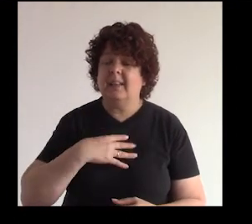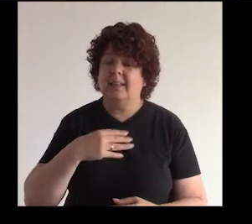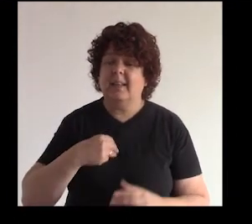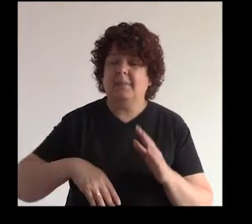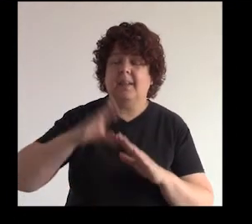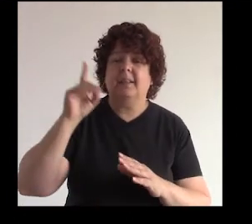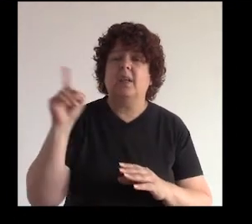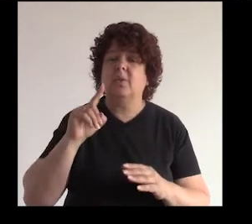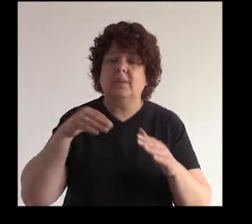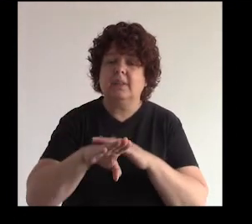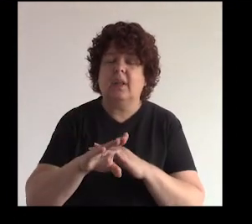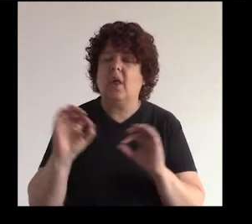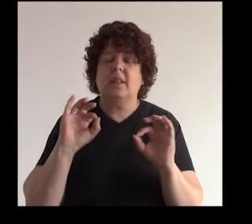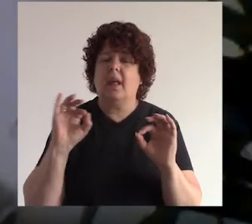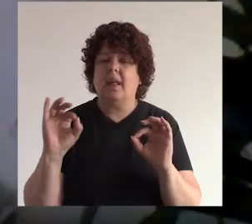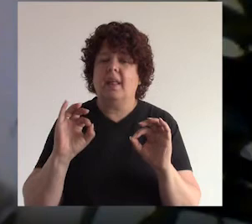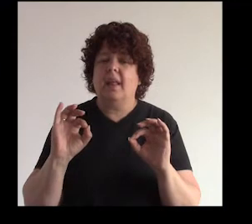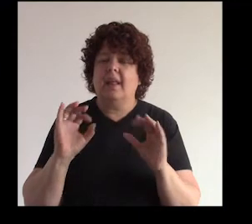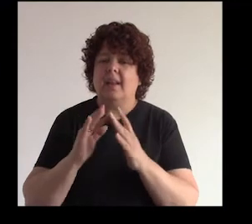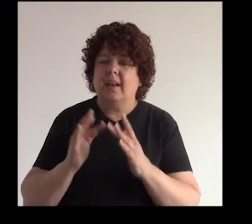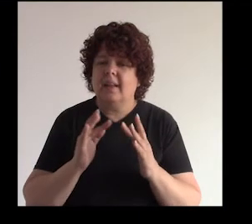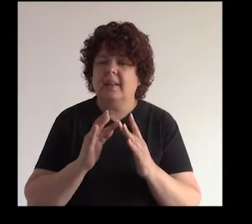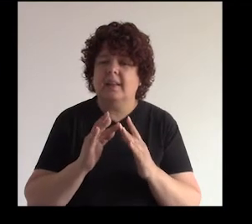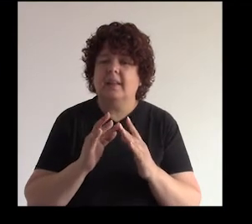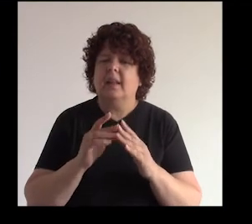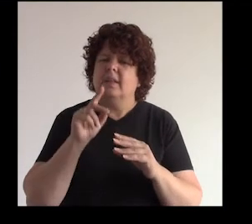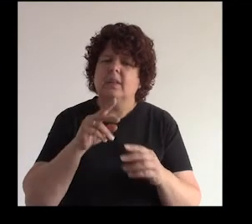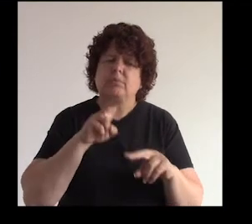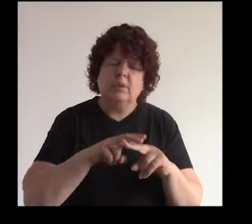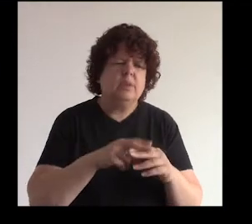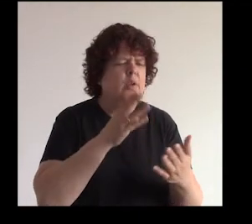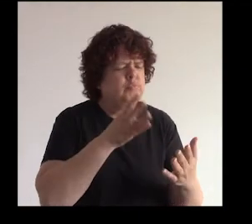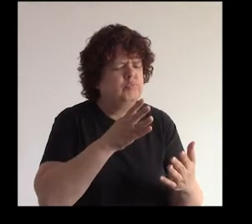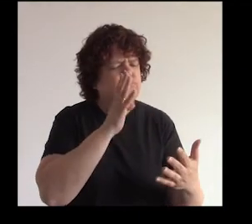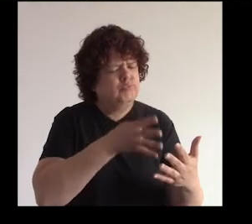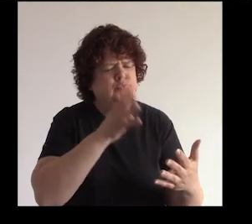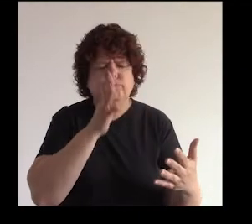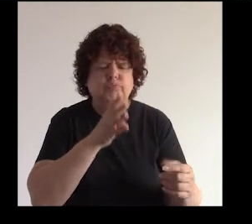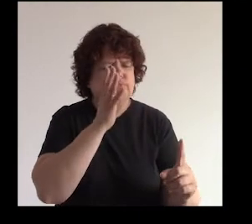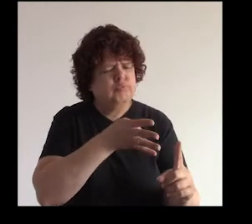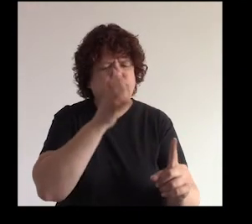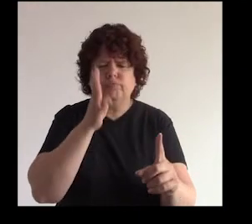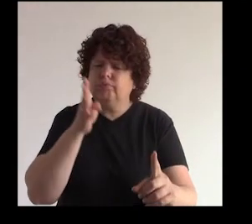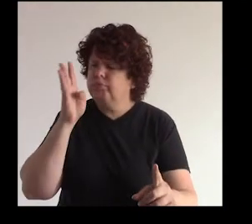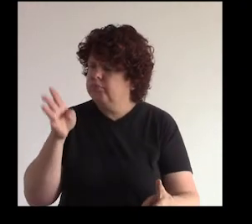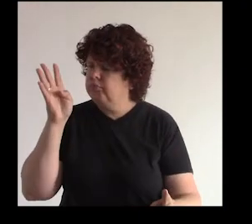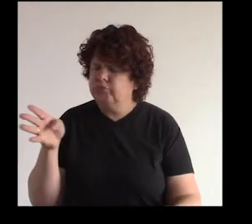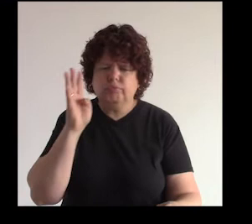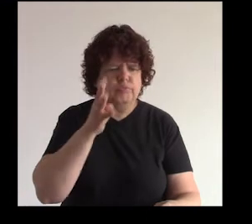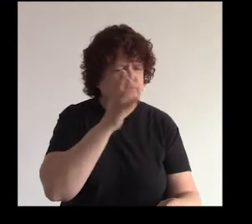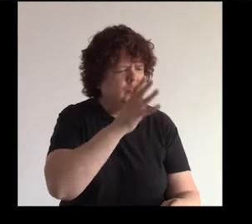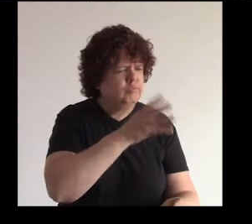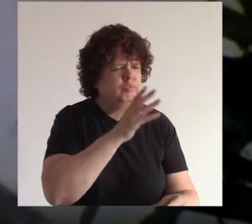mayor y no has entrado en ninguna red social pues evalúa qué tipo de interacción quieres tener con las personas como les dije